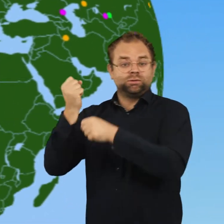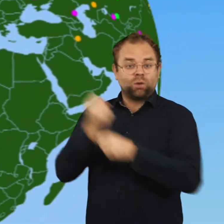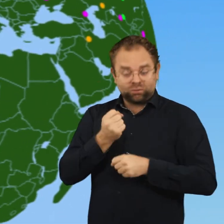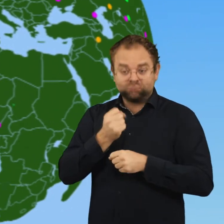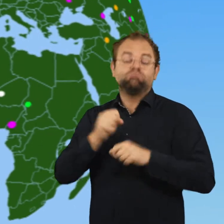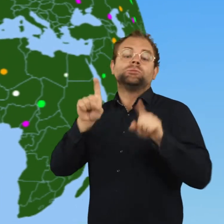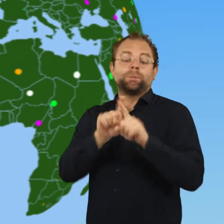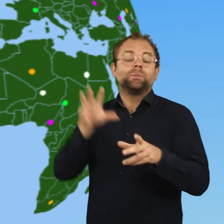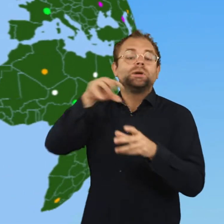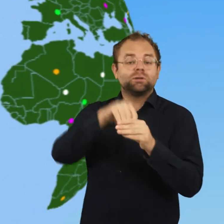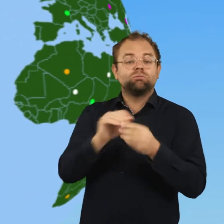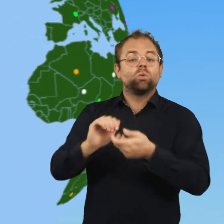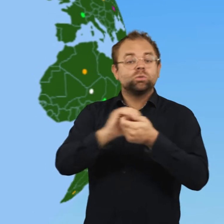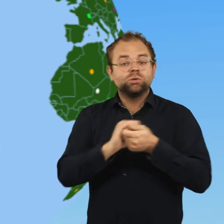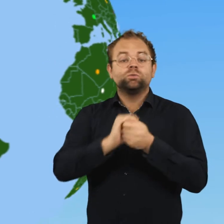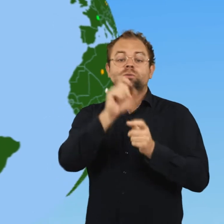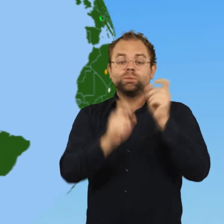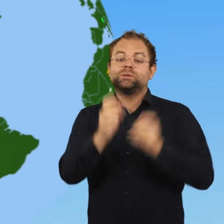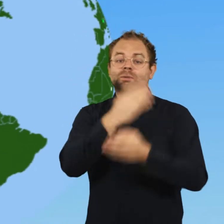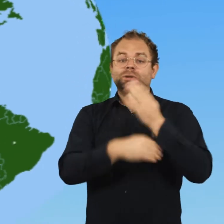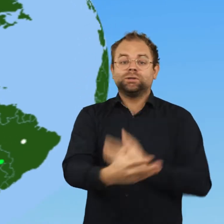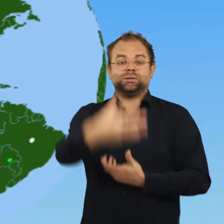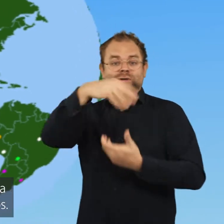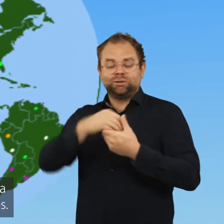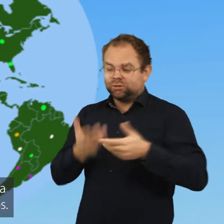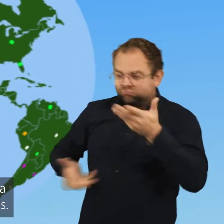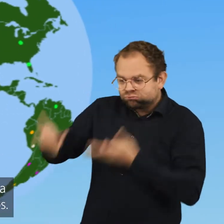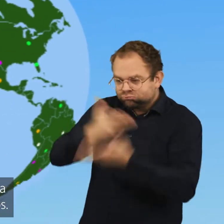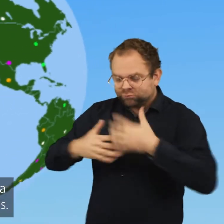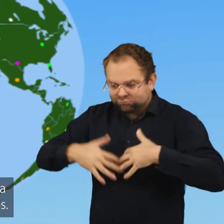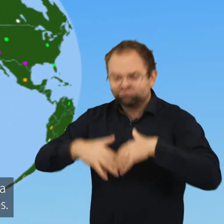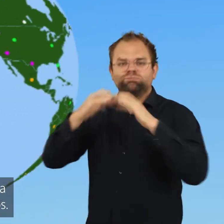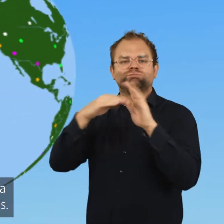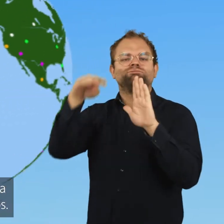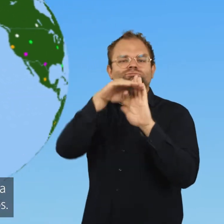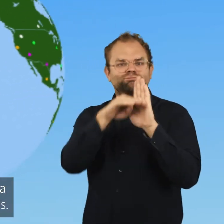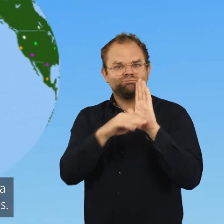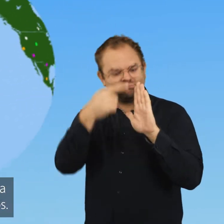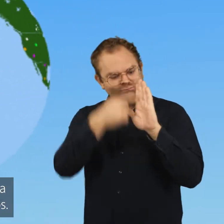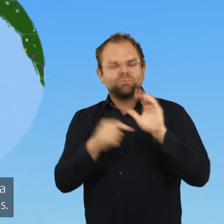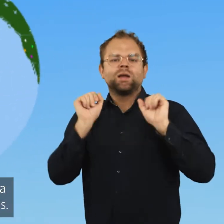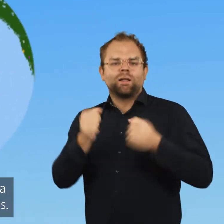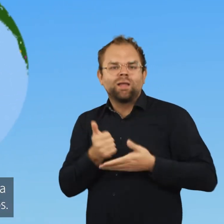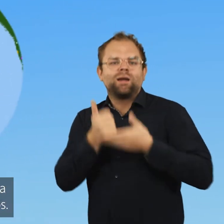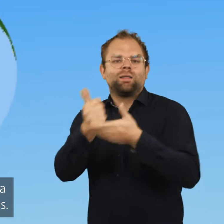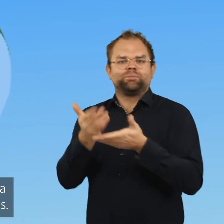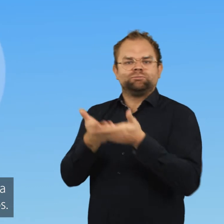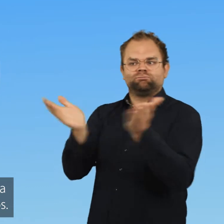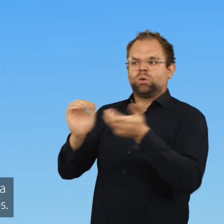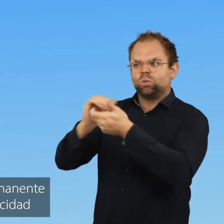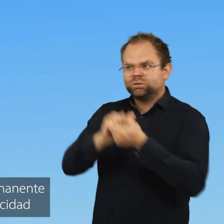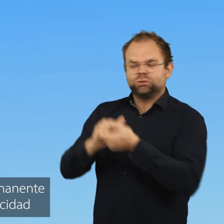interesadas, incluidas organizaciones de personas con discapacidad, un nuevo conjunto de directrices para ayudar a los trabajadores